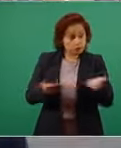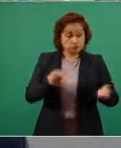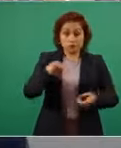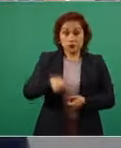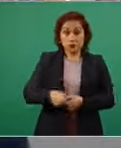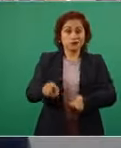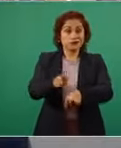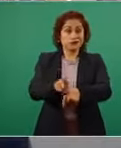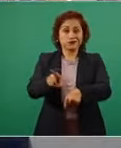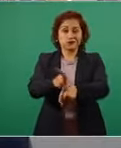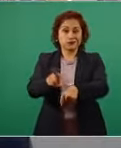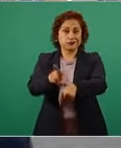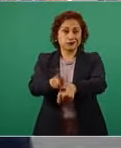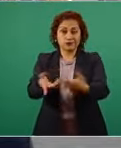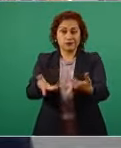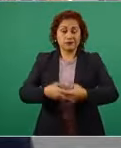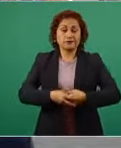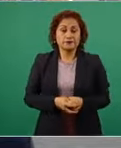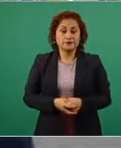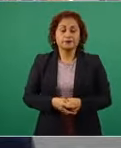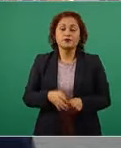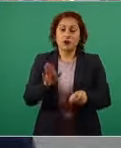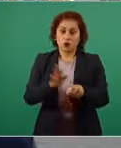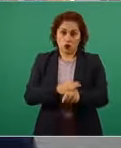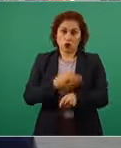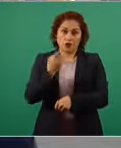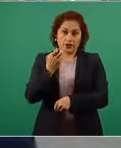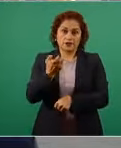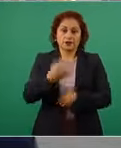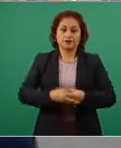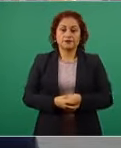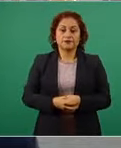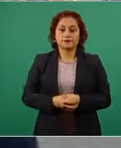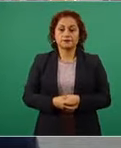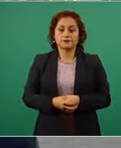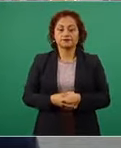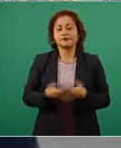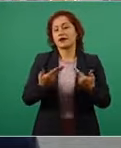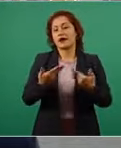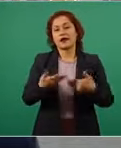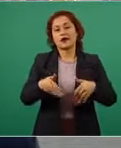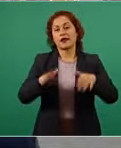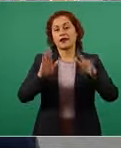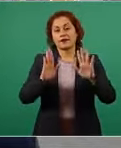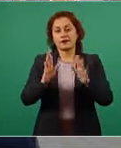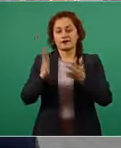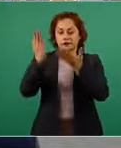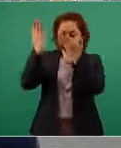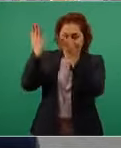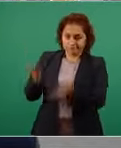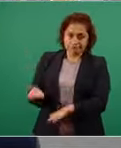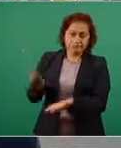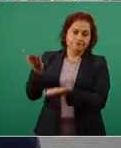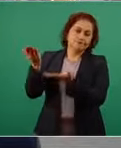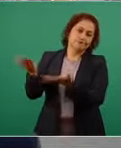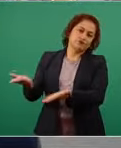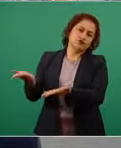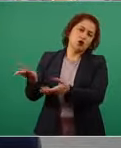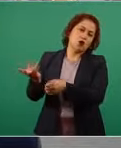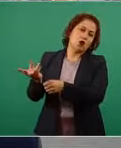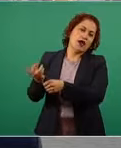los días por eso además con un invitado de honor como el que tenemos